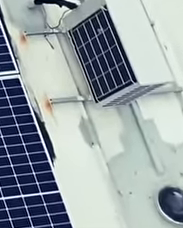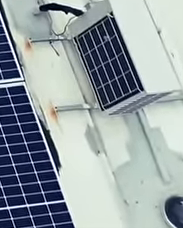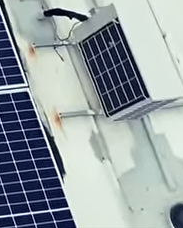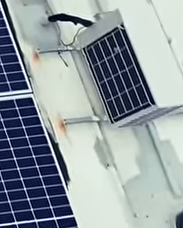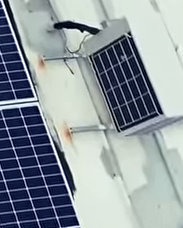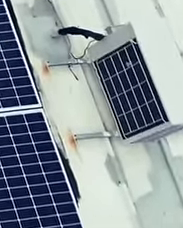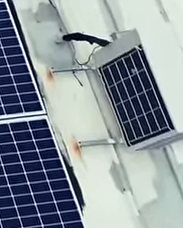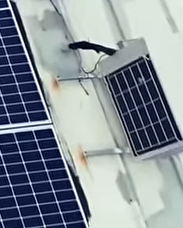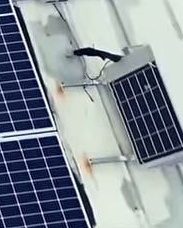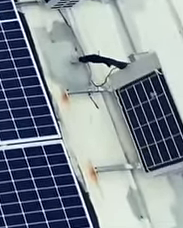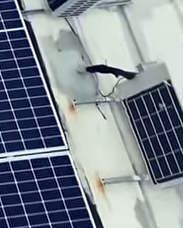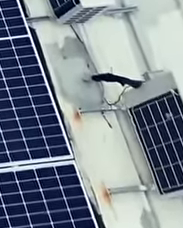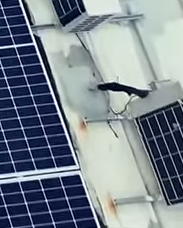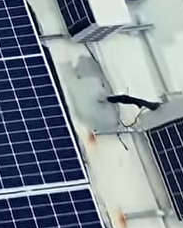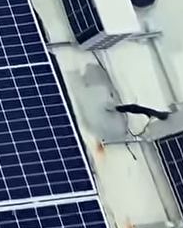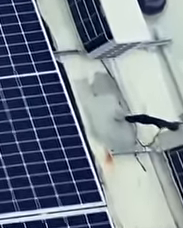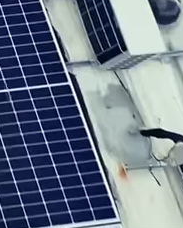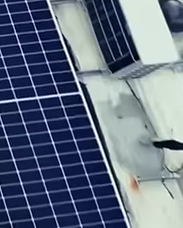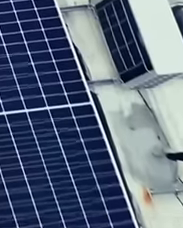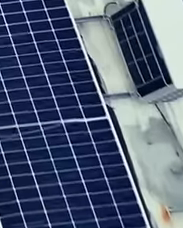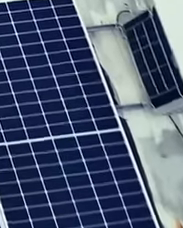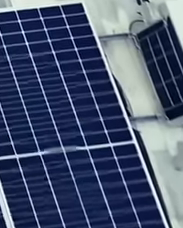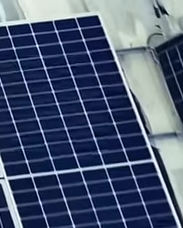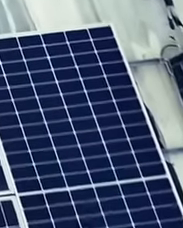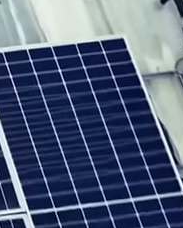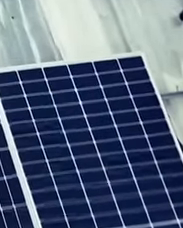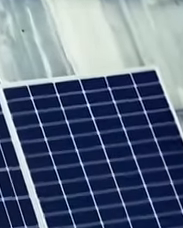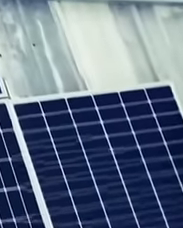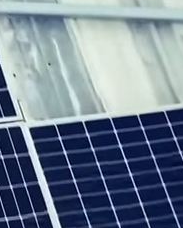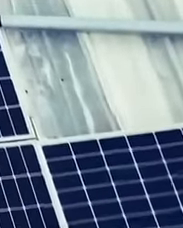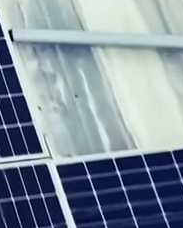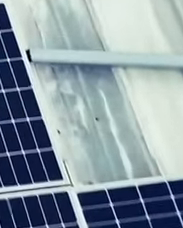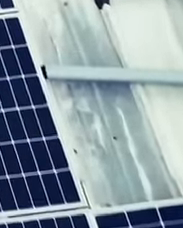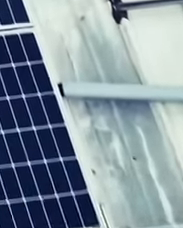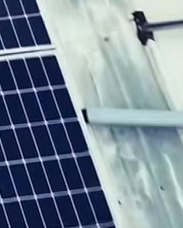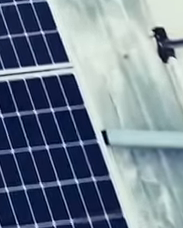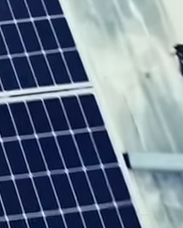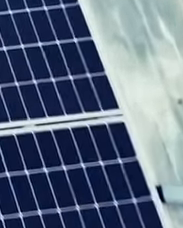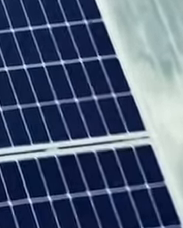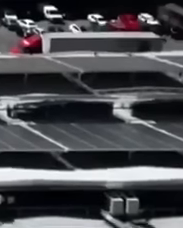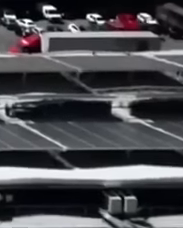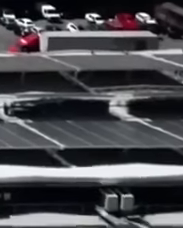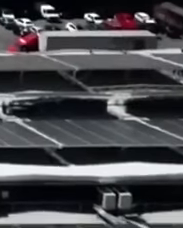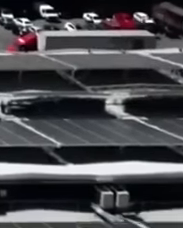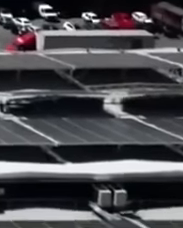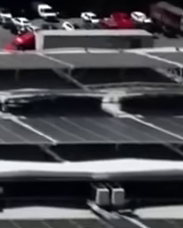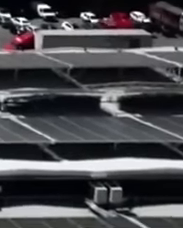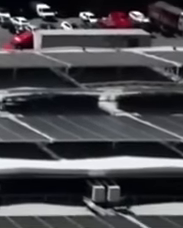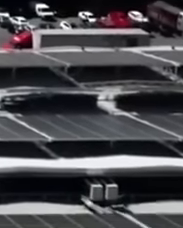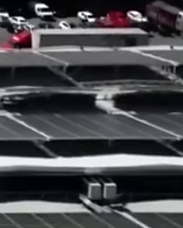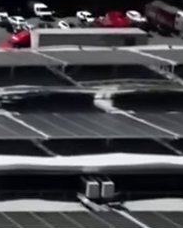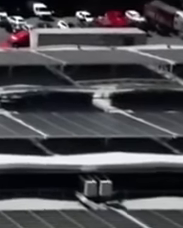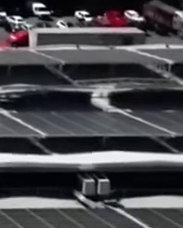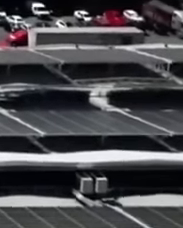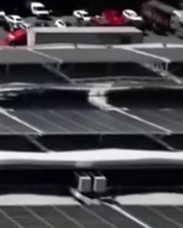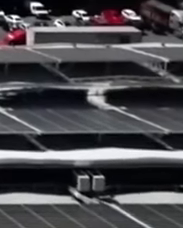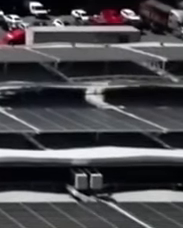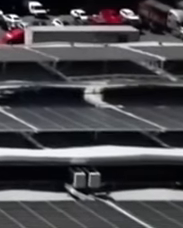conclusión de esta mega obra, que forma parte de los 100 compromisos asumidos durante su administración.